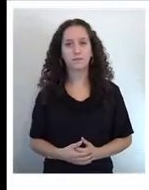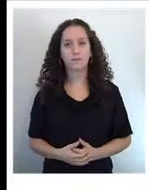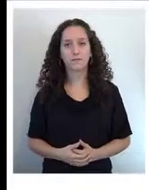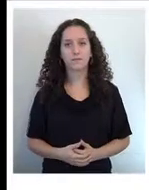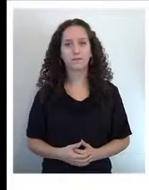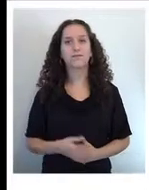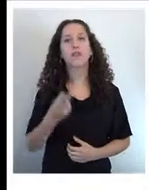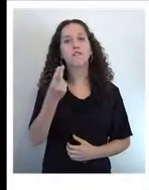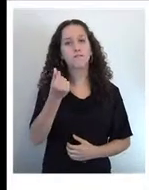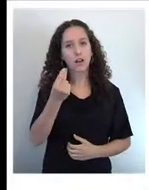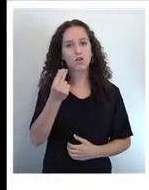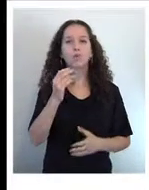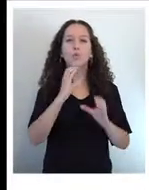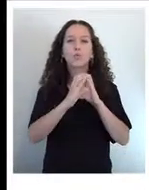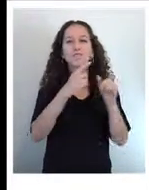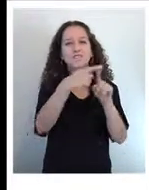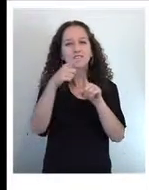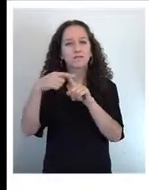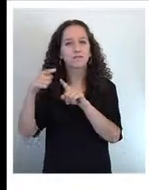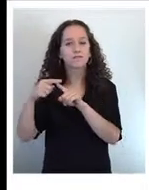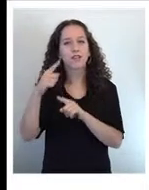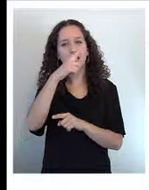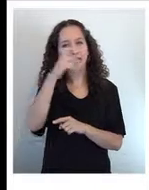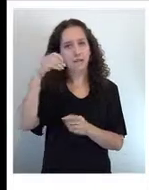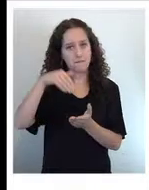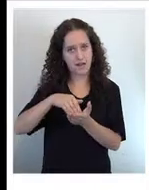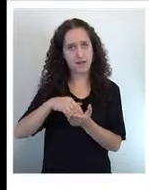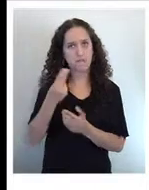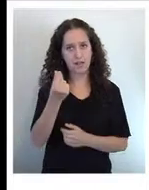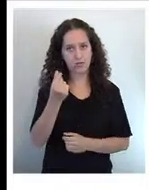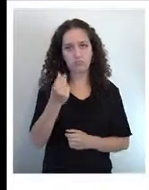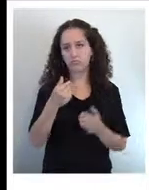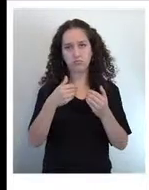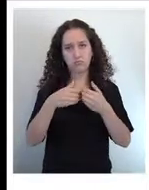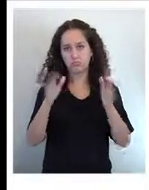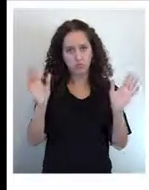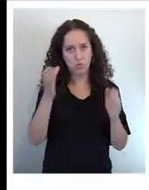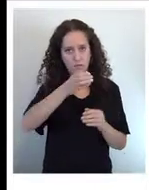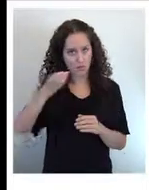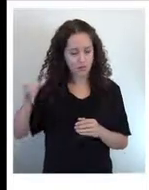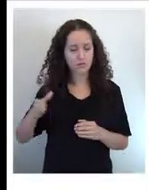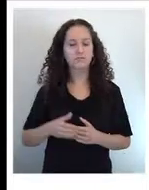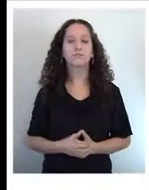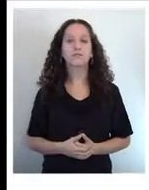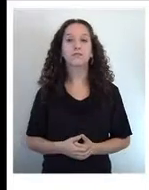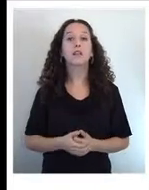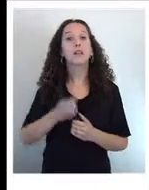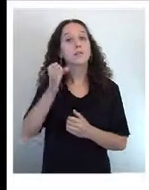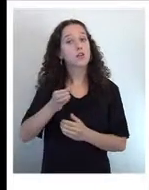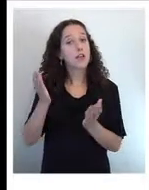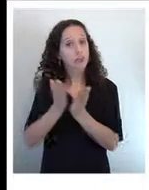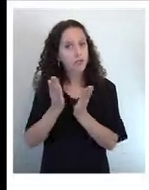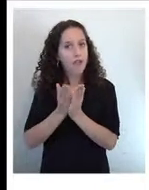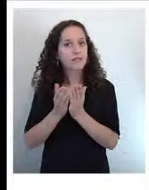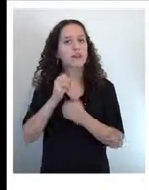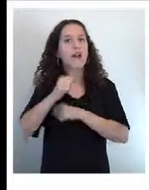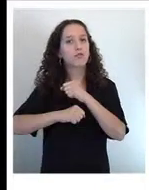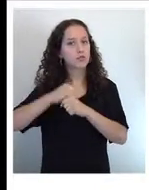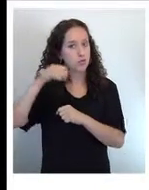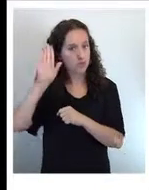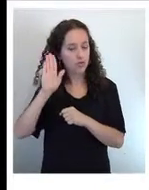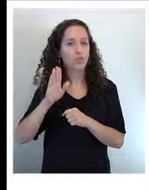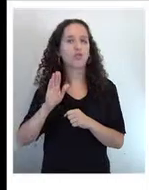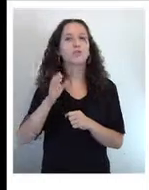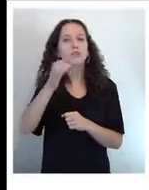El valor de cada curso es de 100.000 pesos para público general, mientras que estudiantes, adultos mayores y